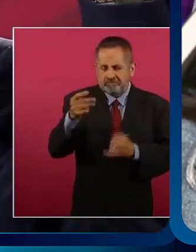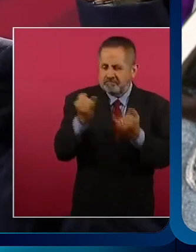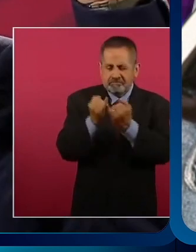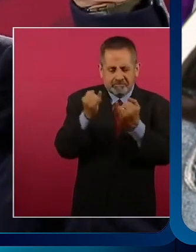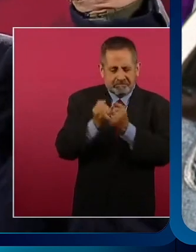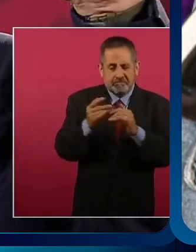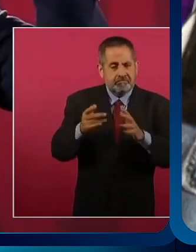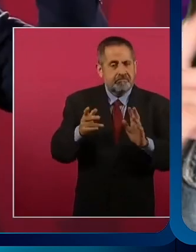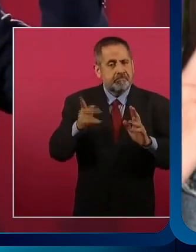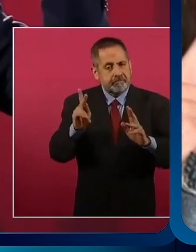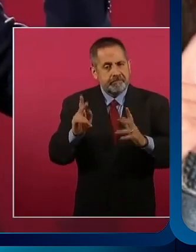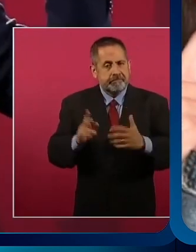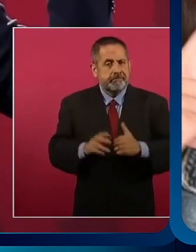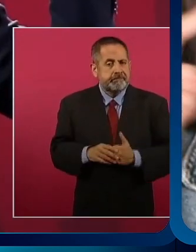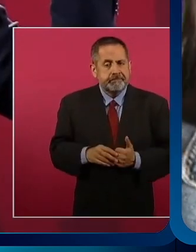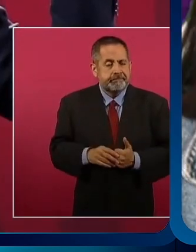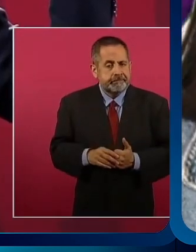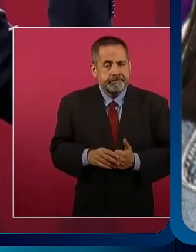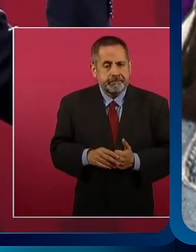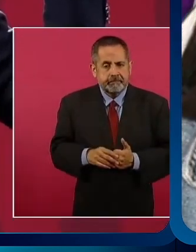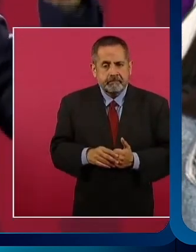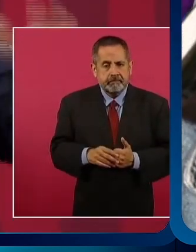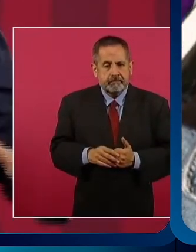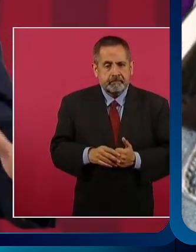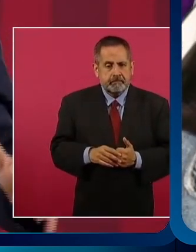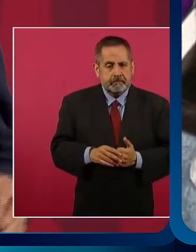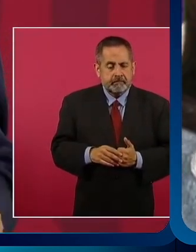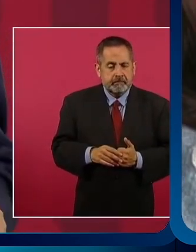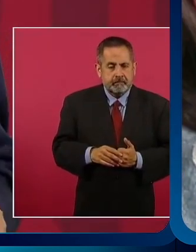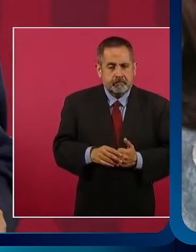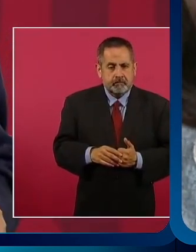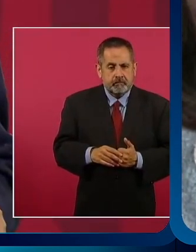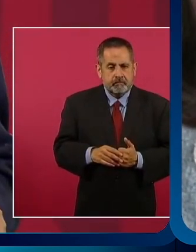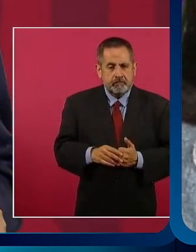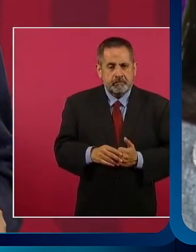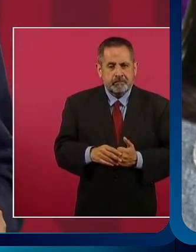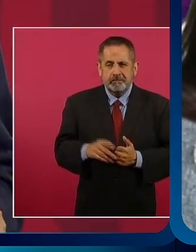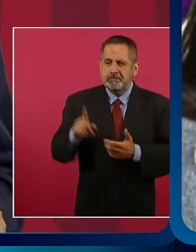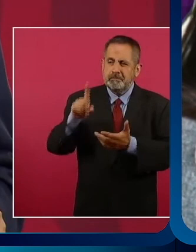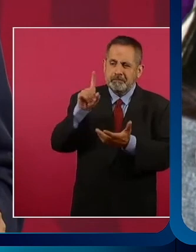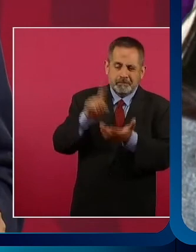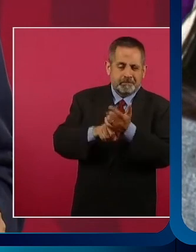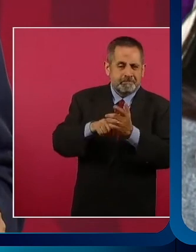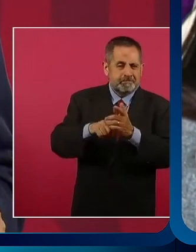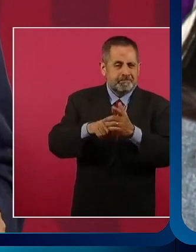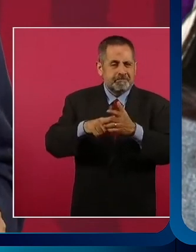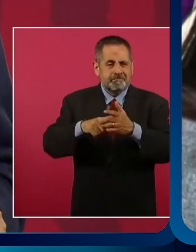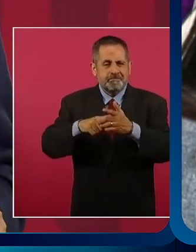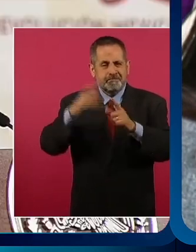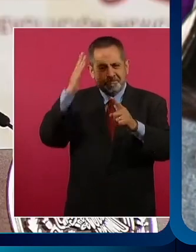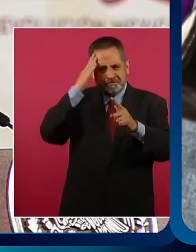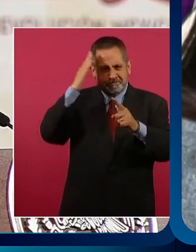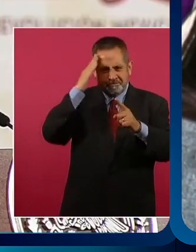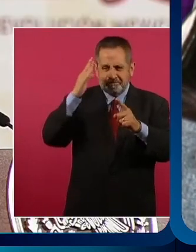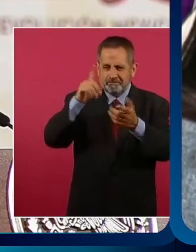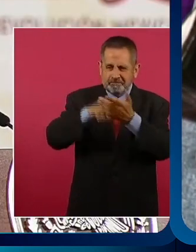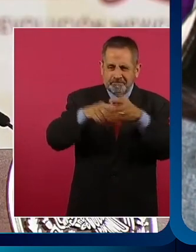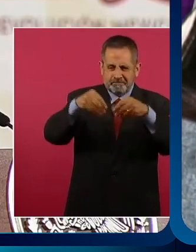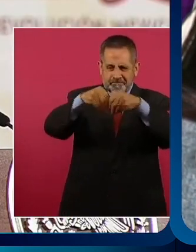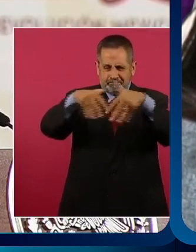son estructuras, cuerpos